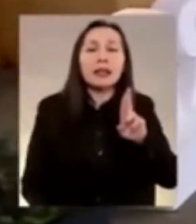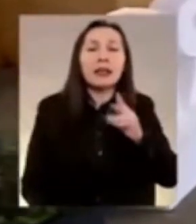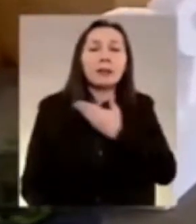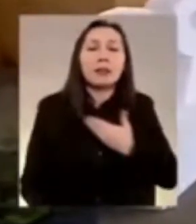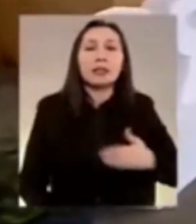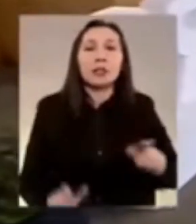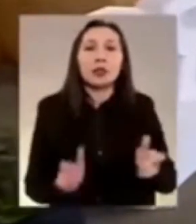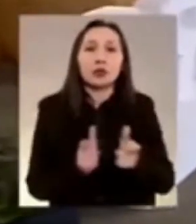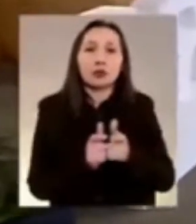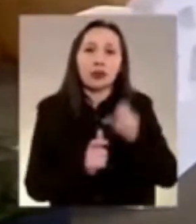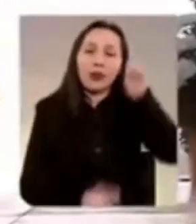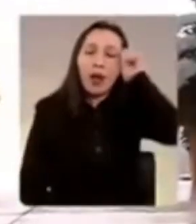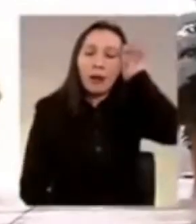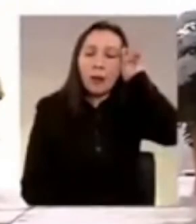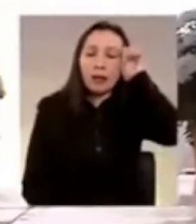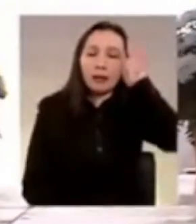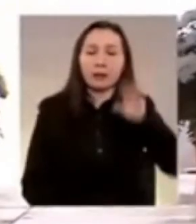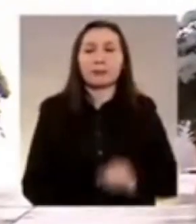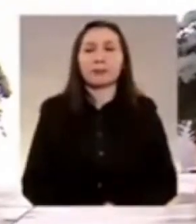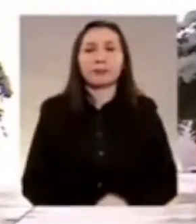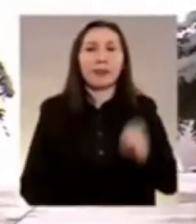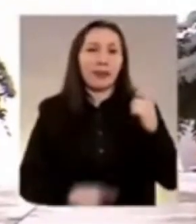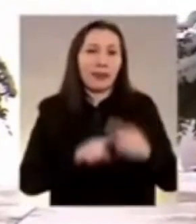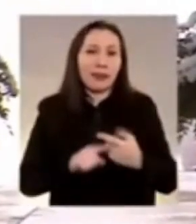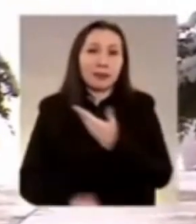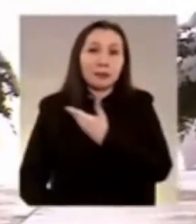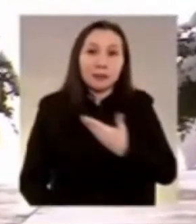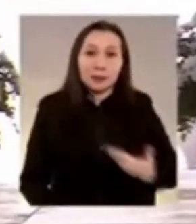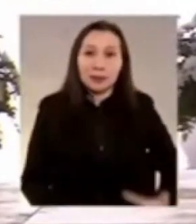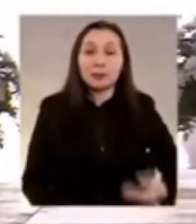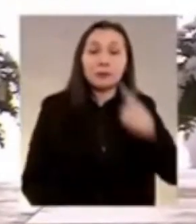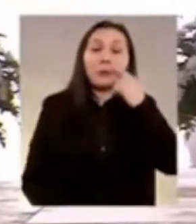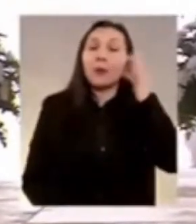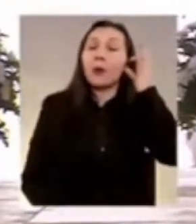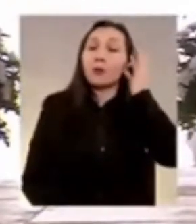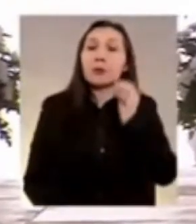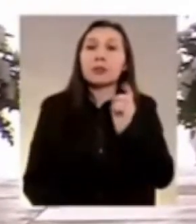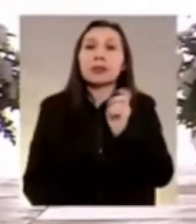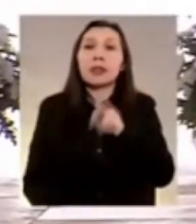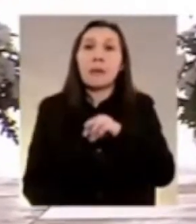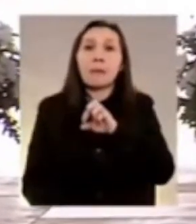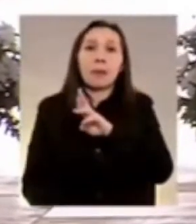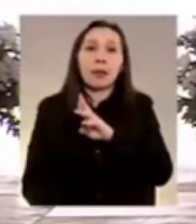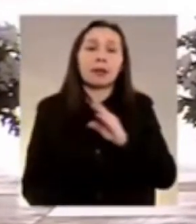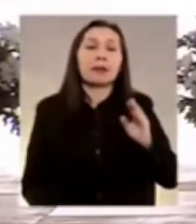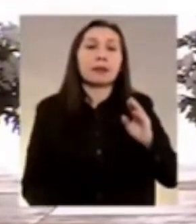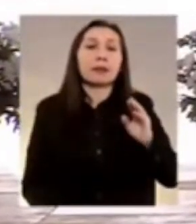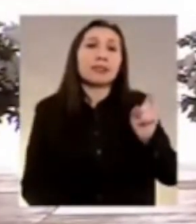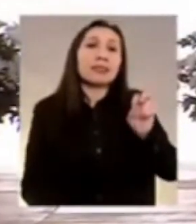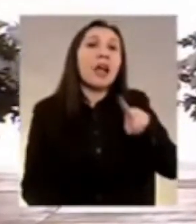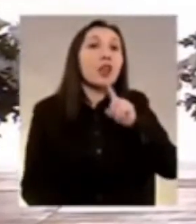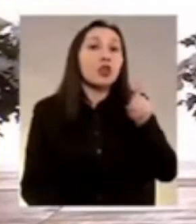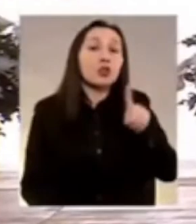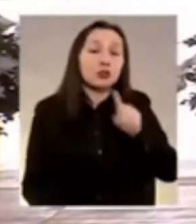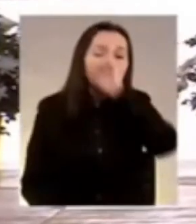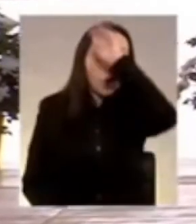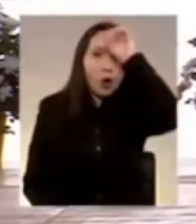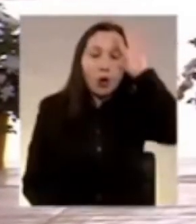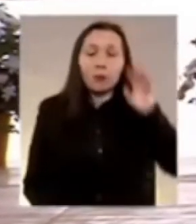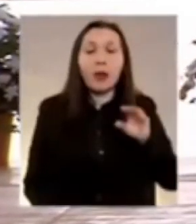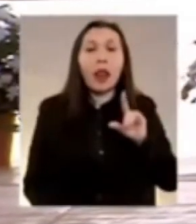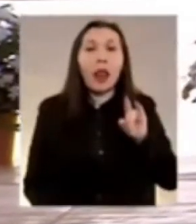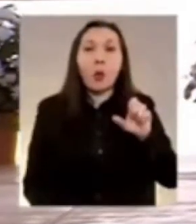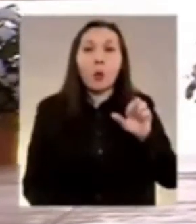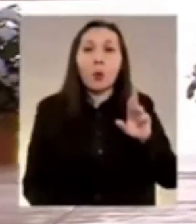Consejo Federal de Alemania. A los exmandatarios y mandatarias Ernesto Samper y Juan Manuel Santos de Colombia, a